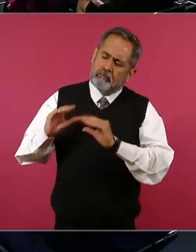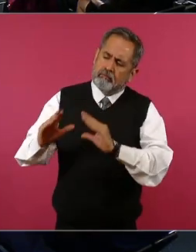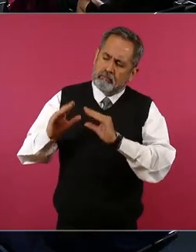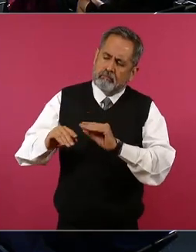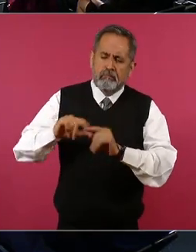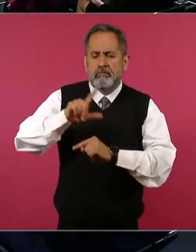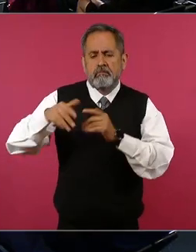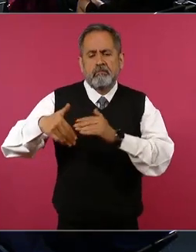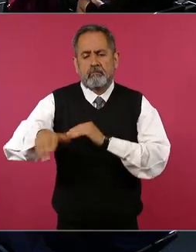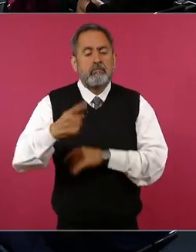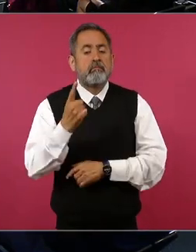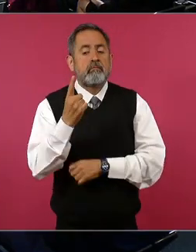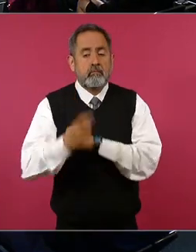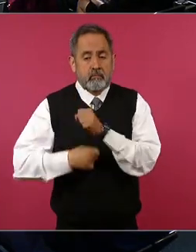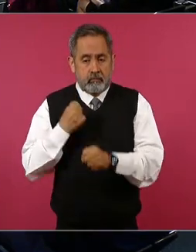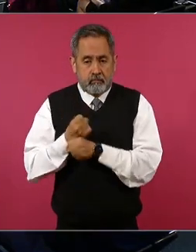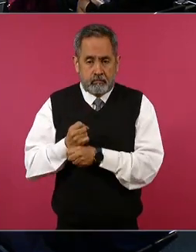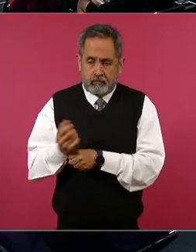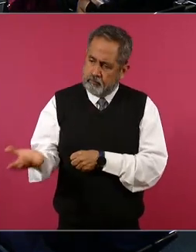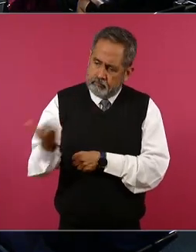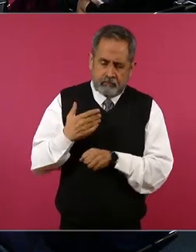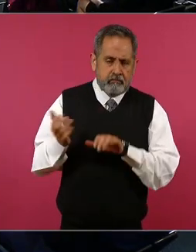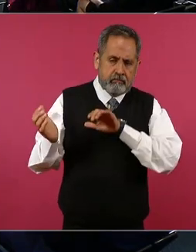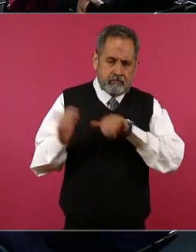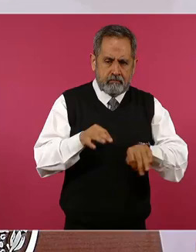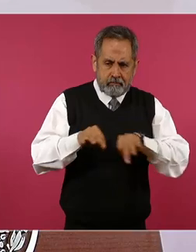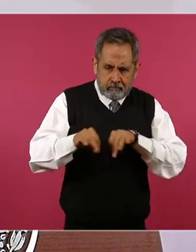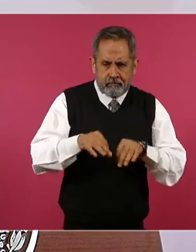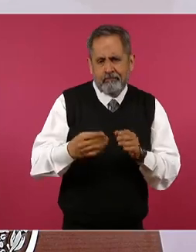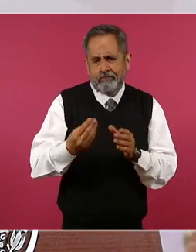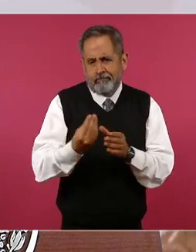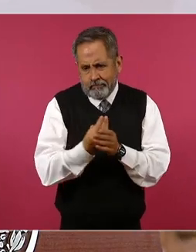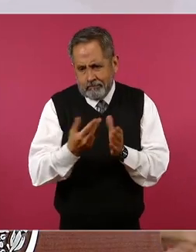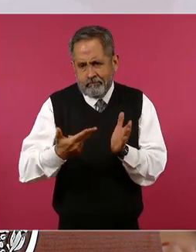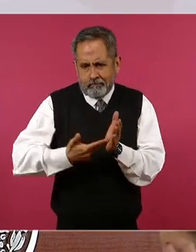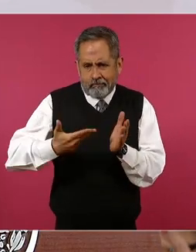un año en un taller en una empresa